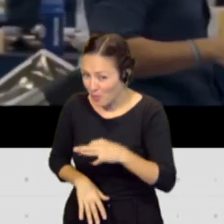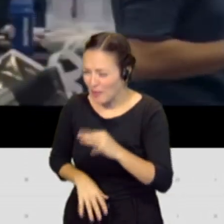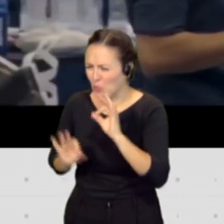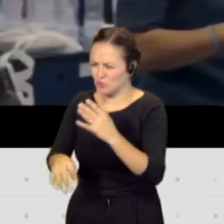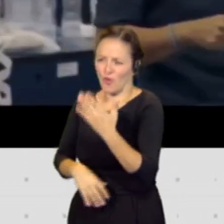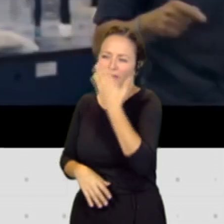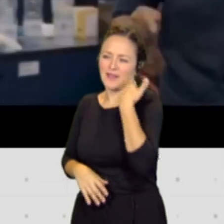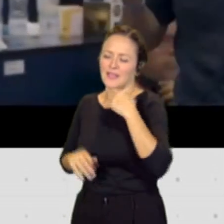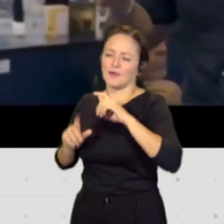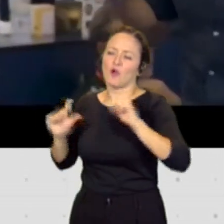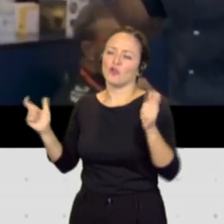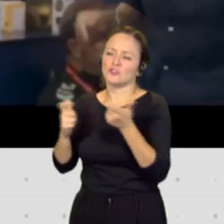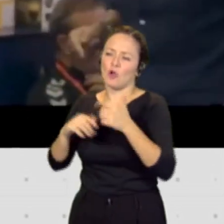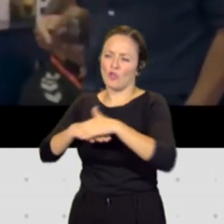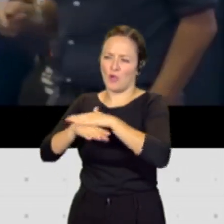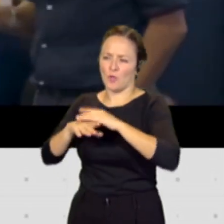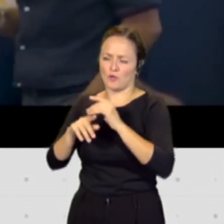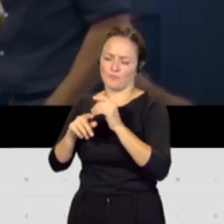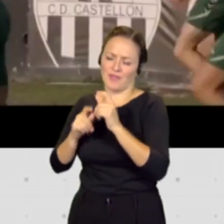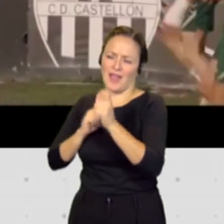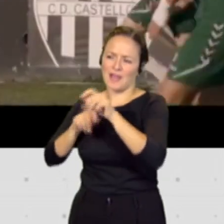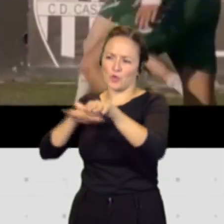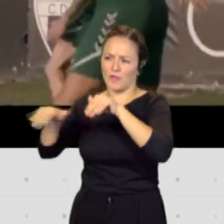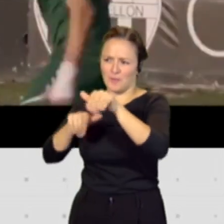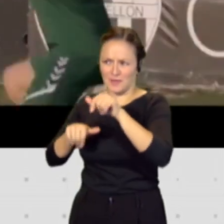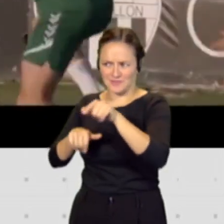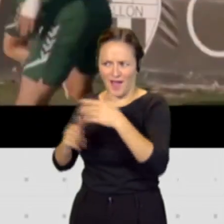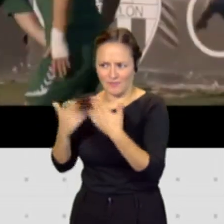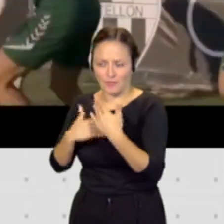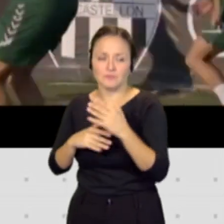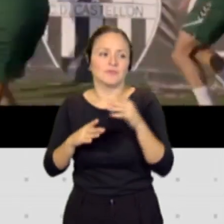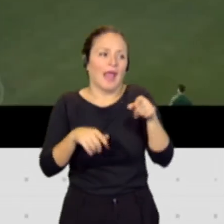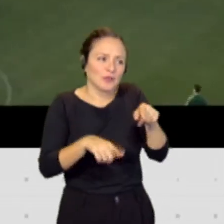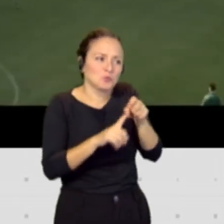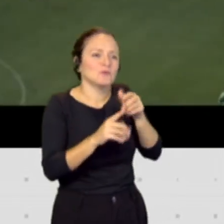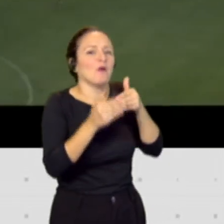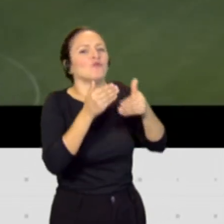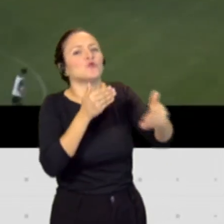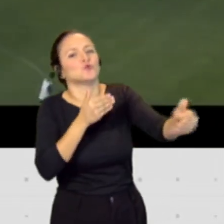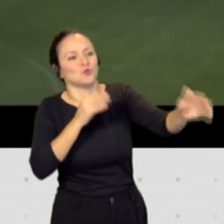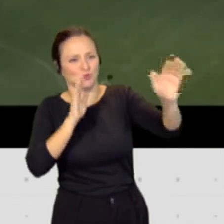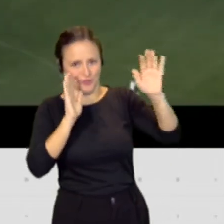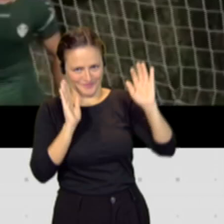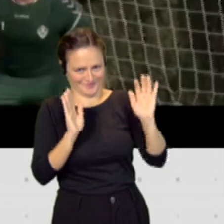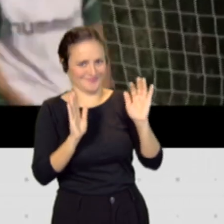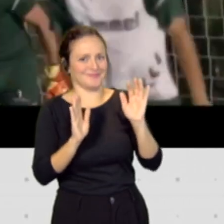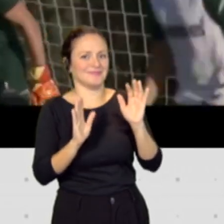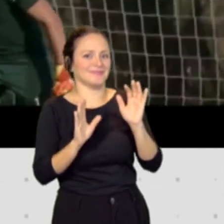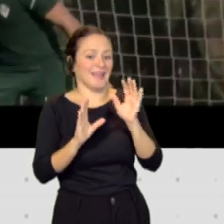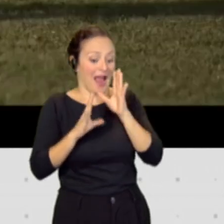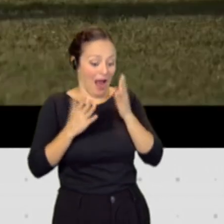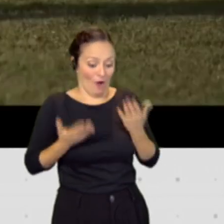Consejo de Gobierno en la rueda de prensa. Eso es mirando al futuro en un presente, prácticamente presente